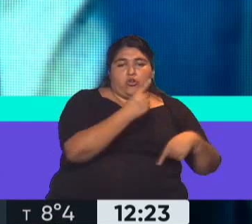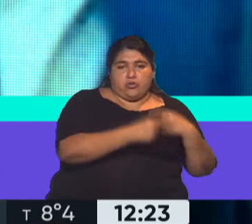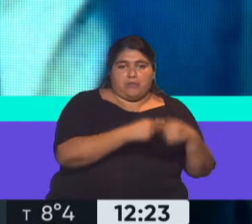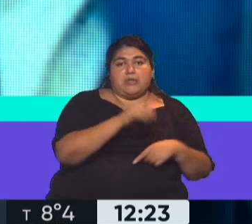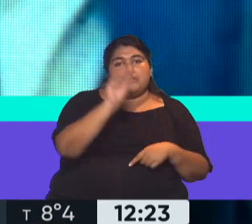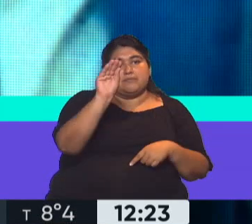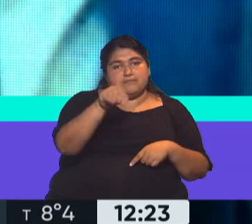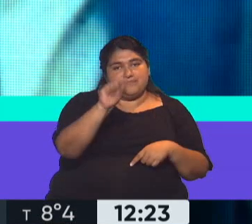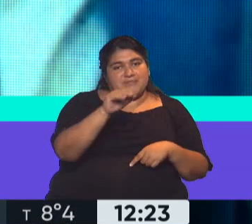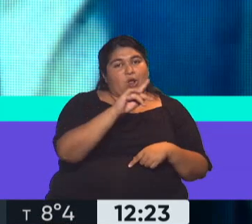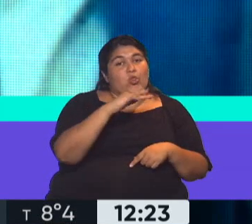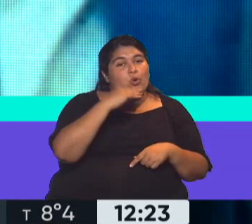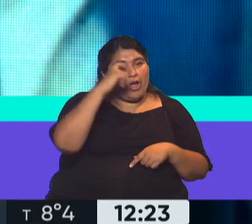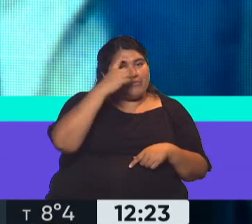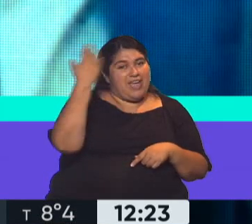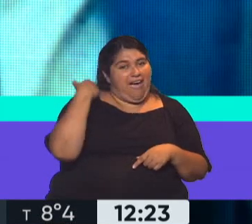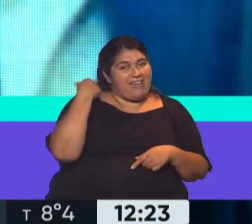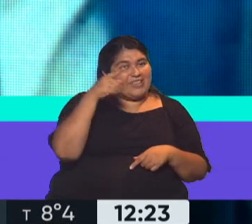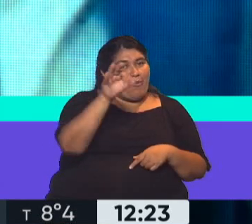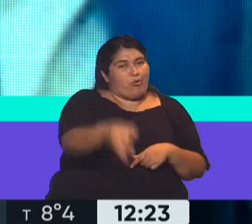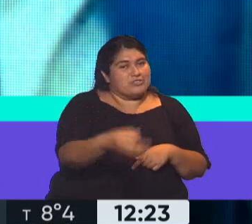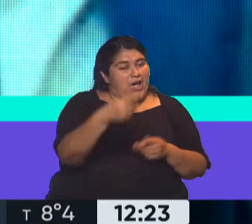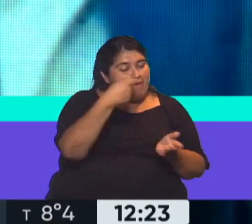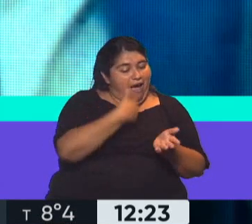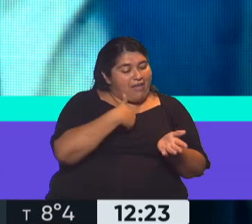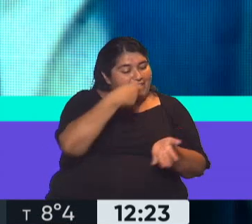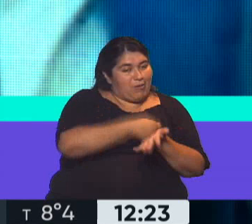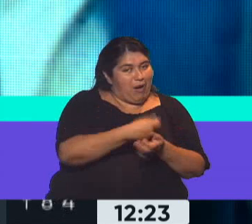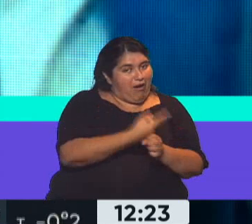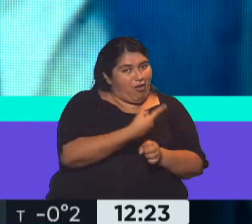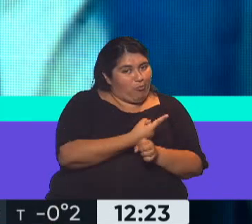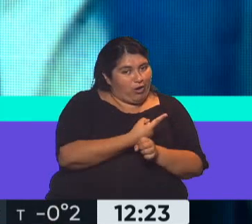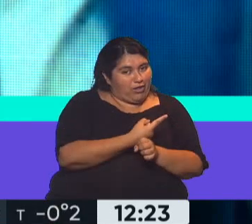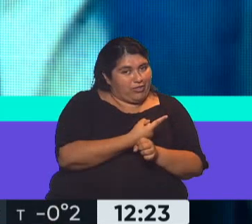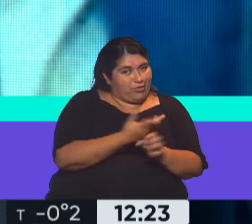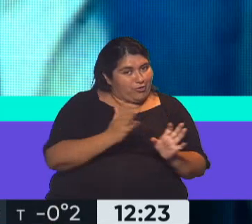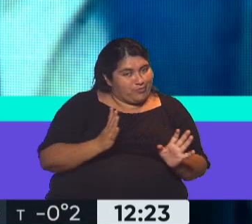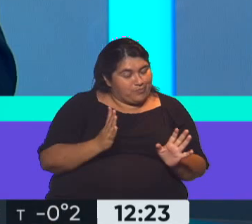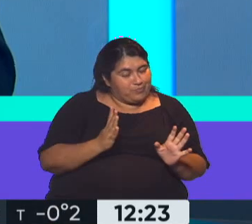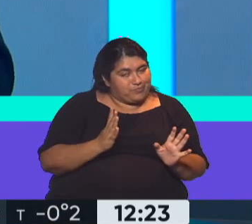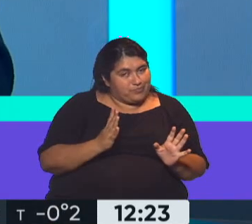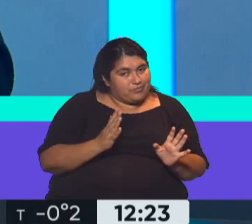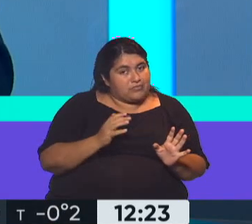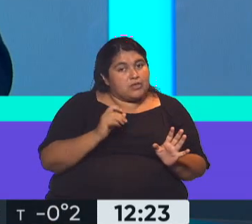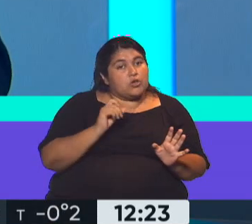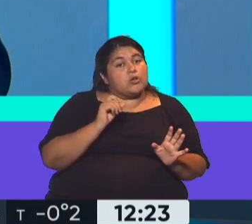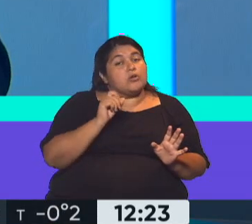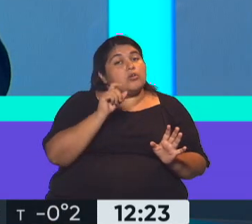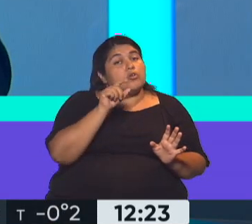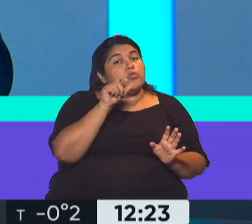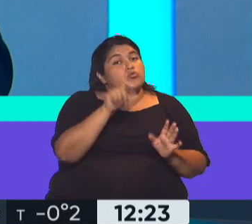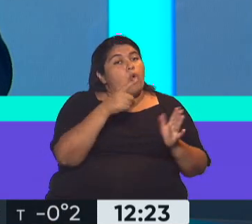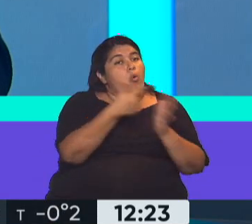recordarle a Dujovne que la Argentina no podía pagar ese crédito tal cual lo acordó, cambiemos en su momento. Su política nos llevó un default no